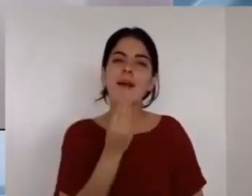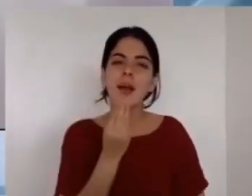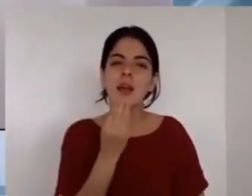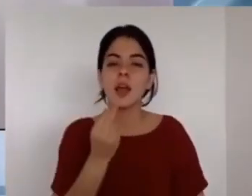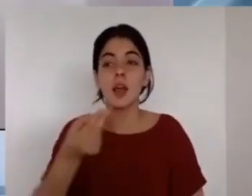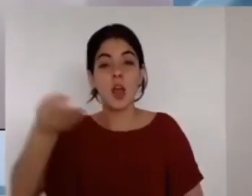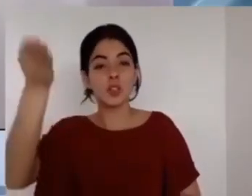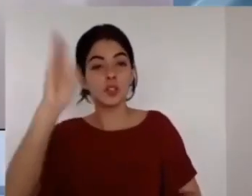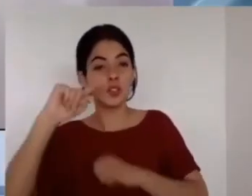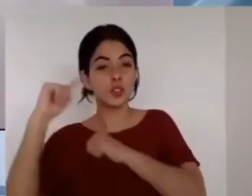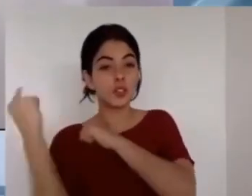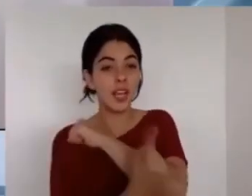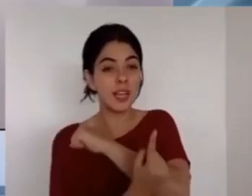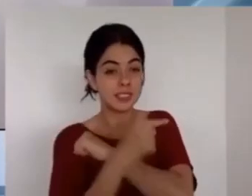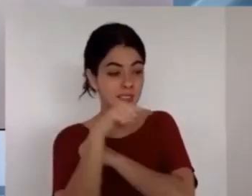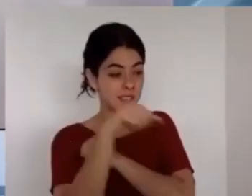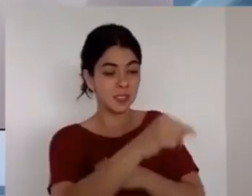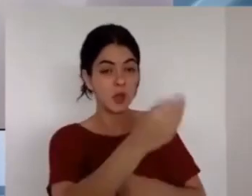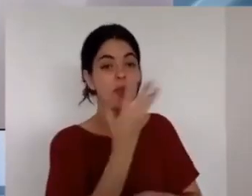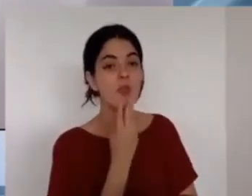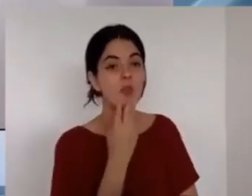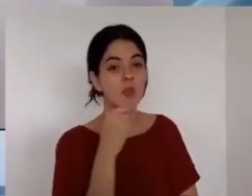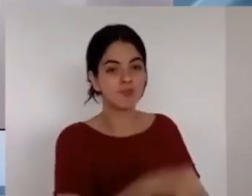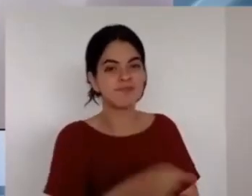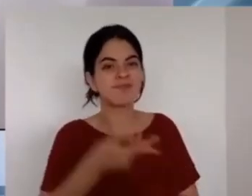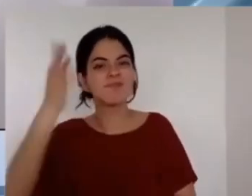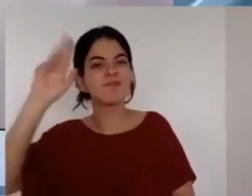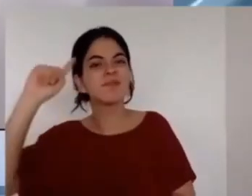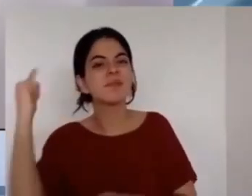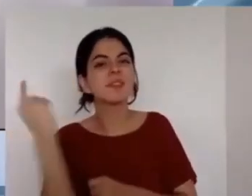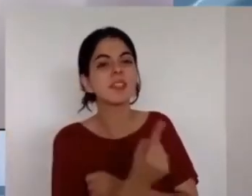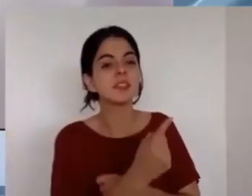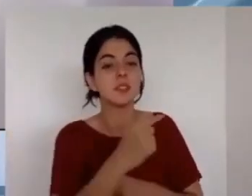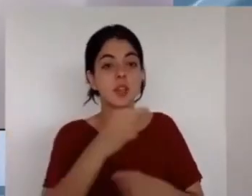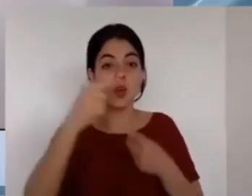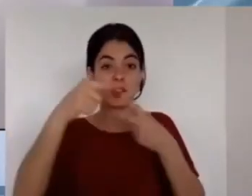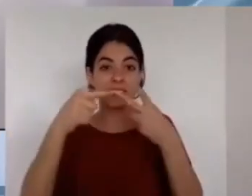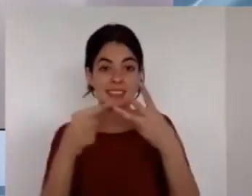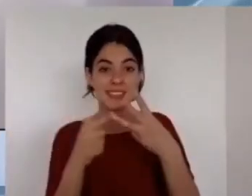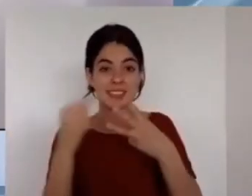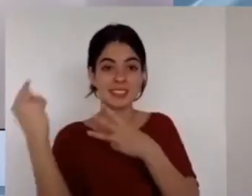Plaga, es decir, langostas que consuman la tierra.